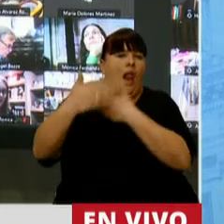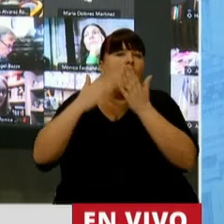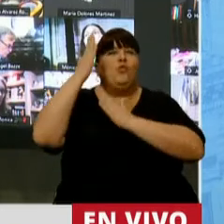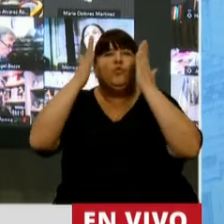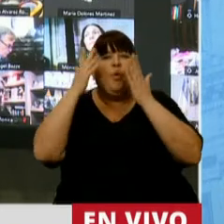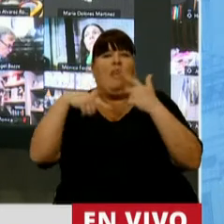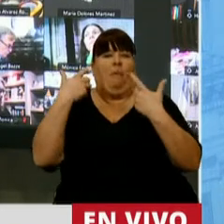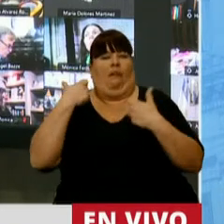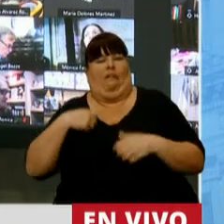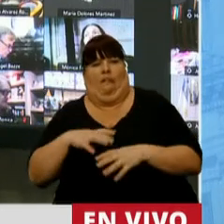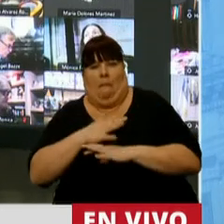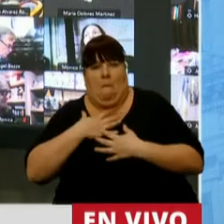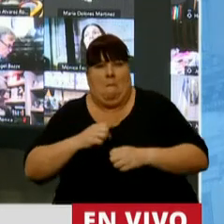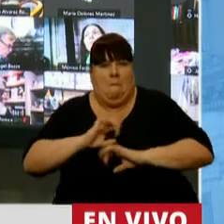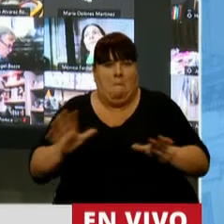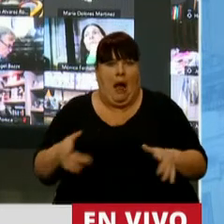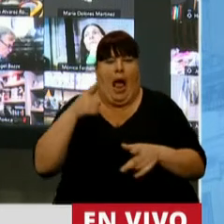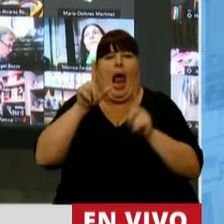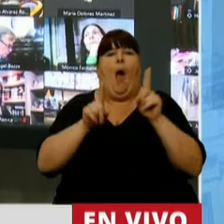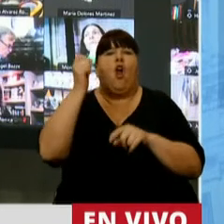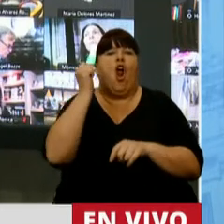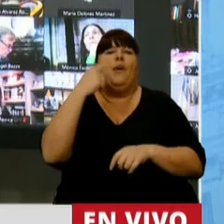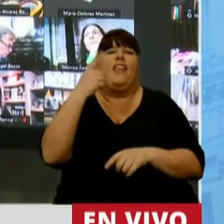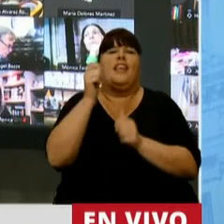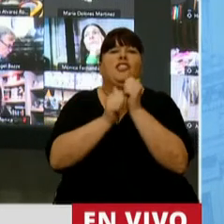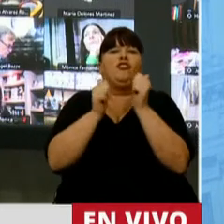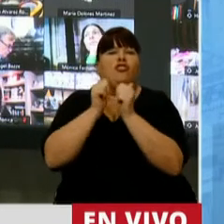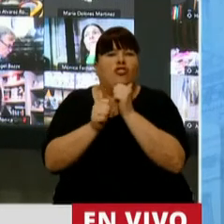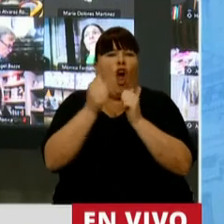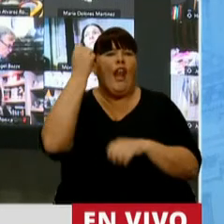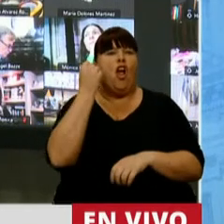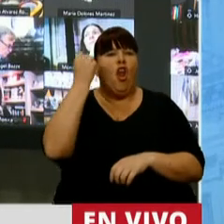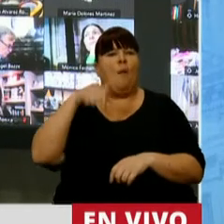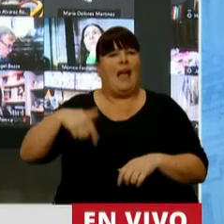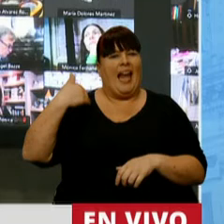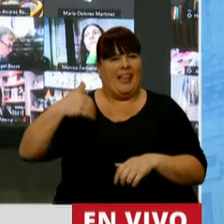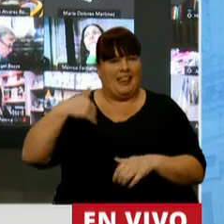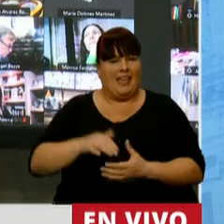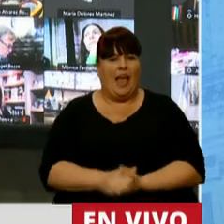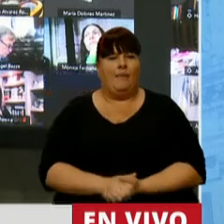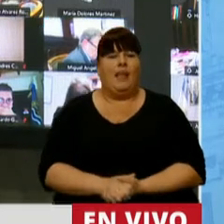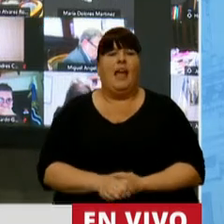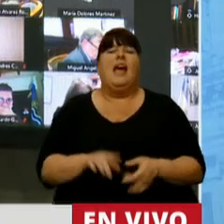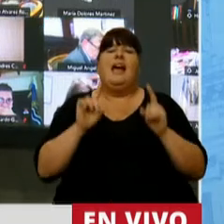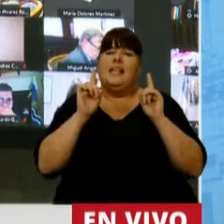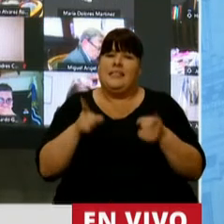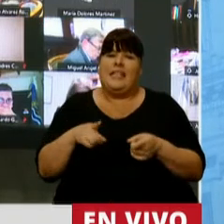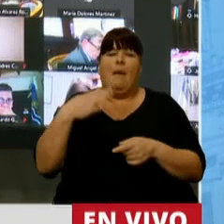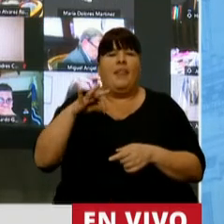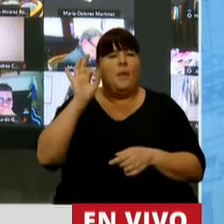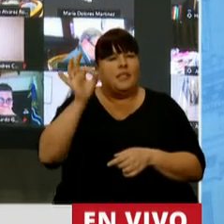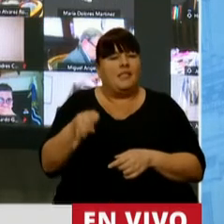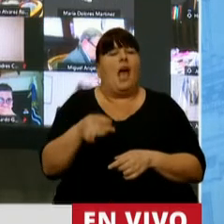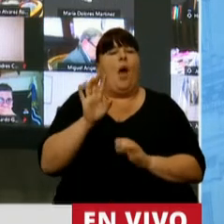ilusión y desencanto con que algunos economistas denominan a la historia económica de la Argentina. Pero también tenemos que tener